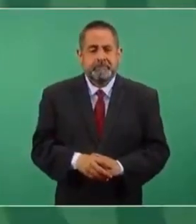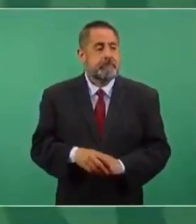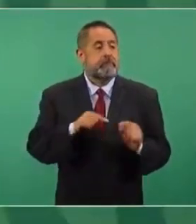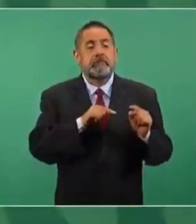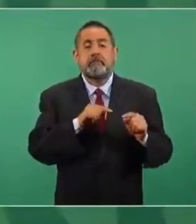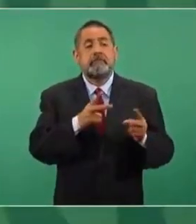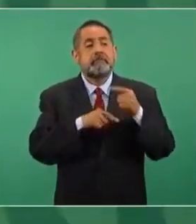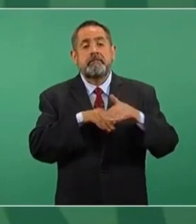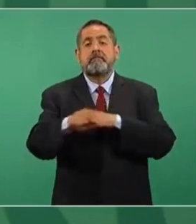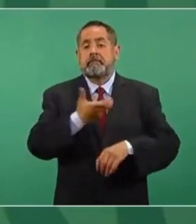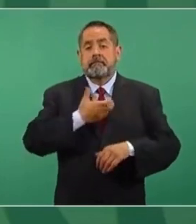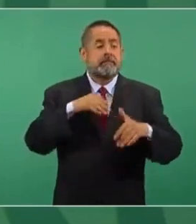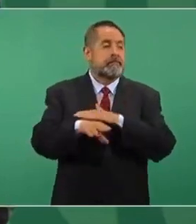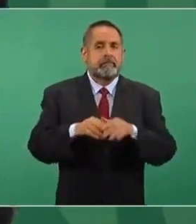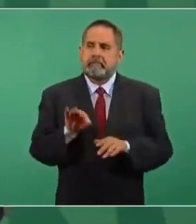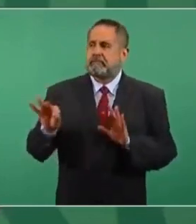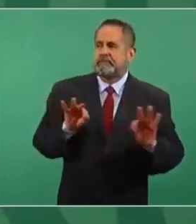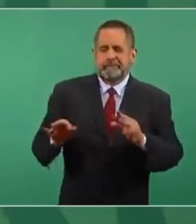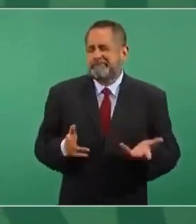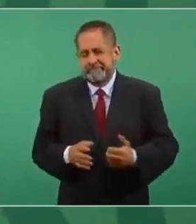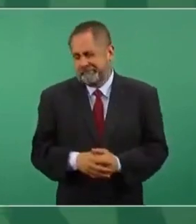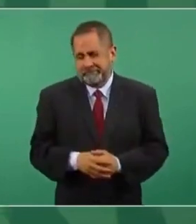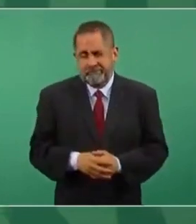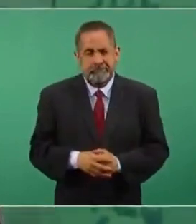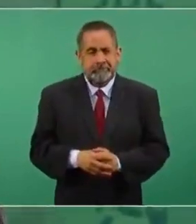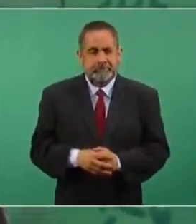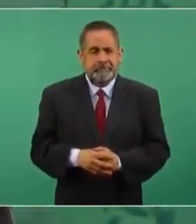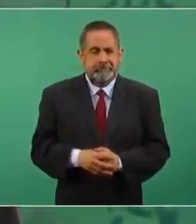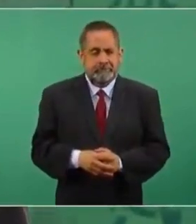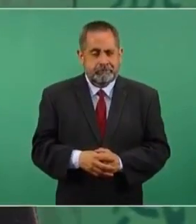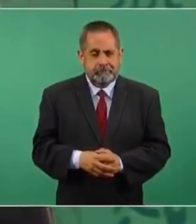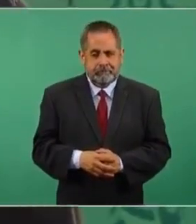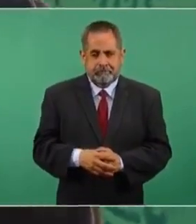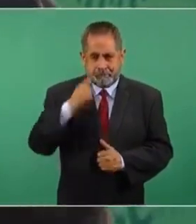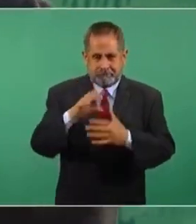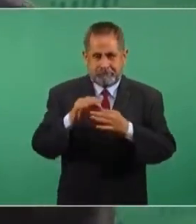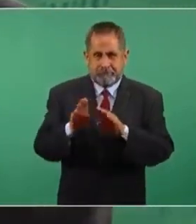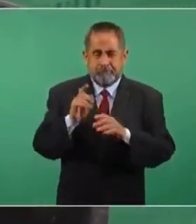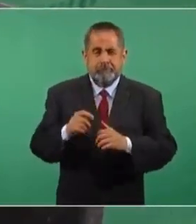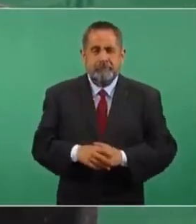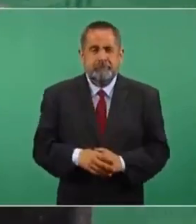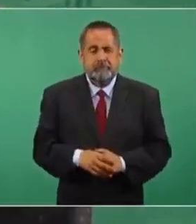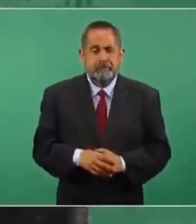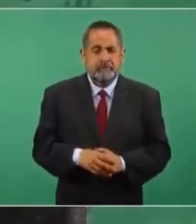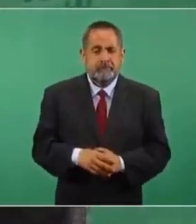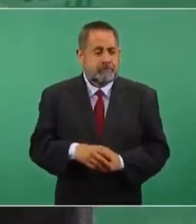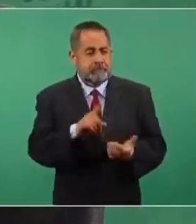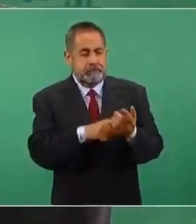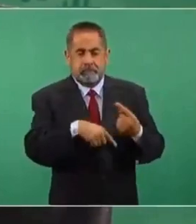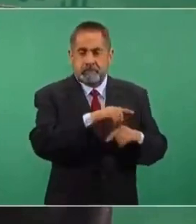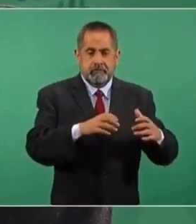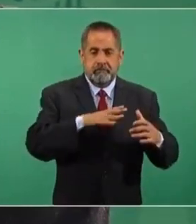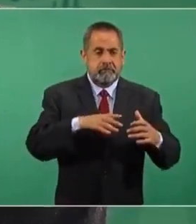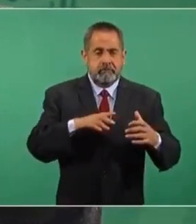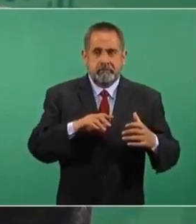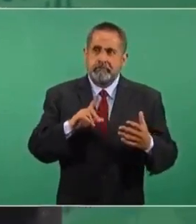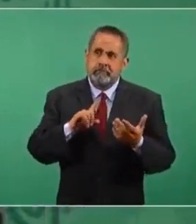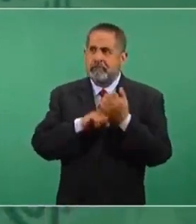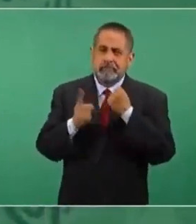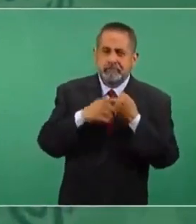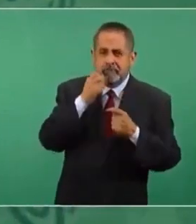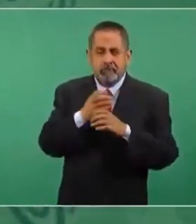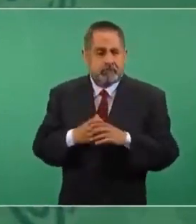Lleguen al Zócalo y antes, porque tienen otras demandas,